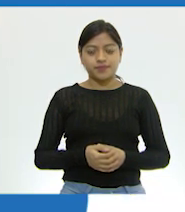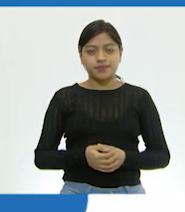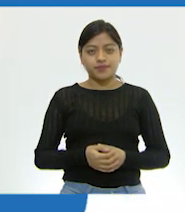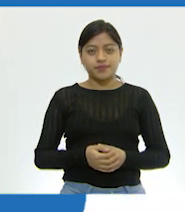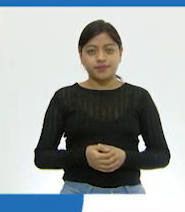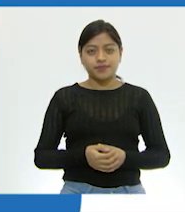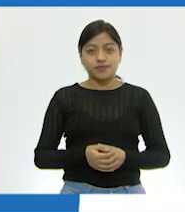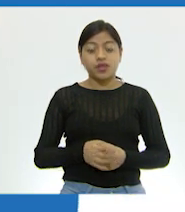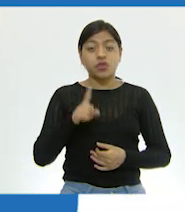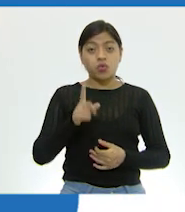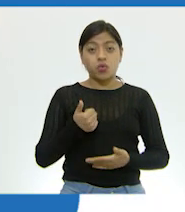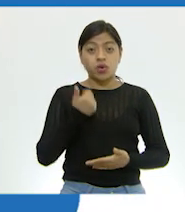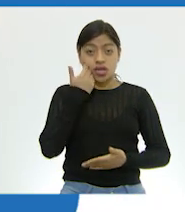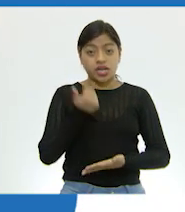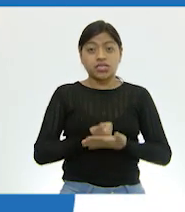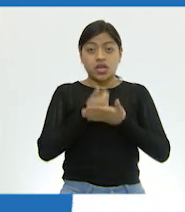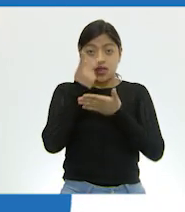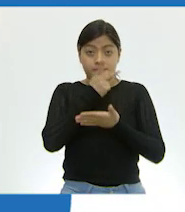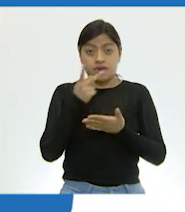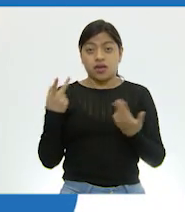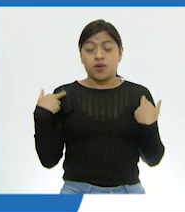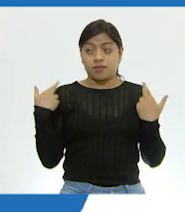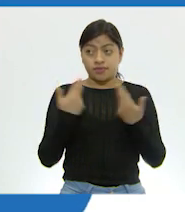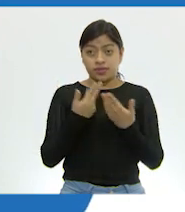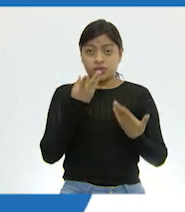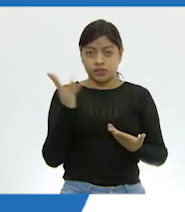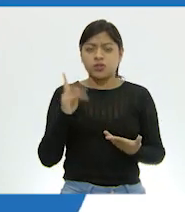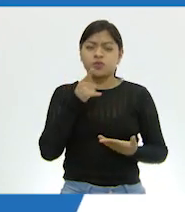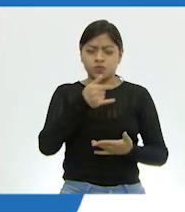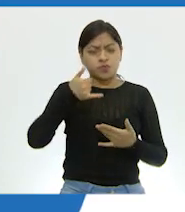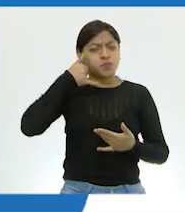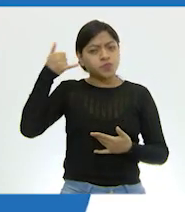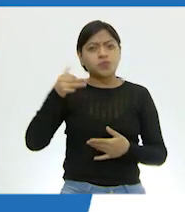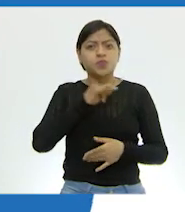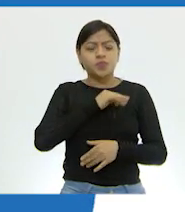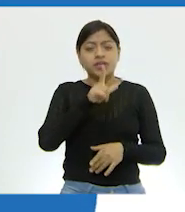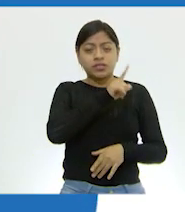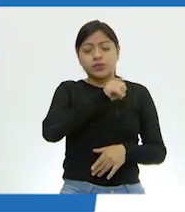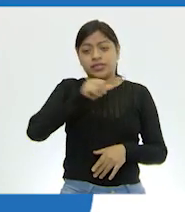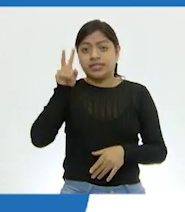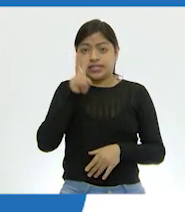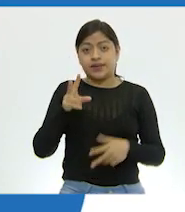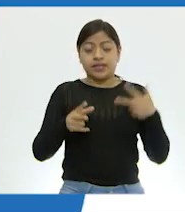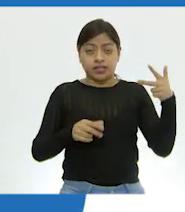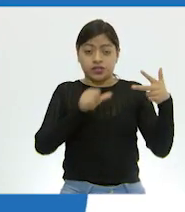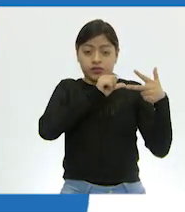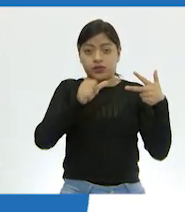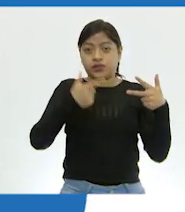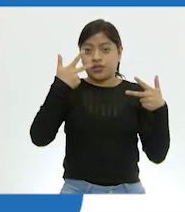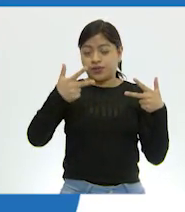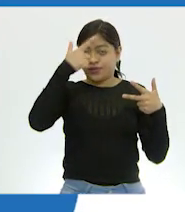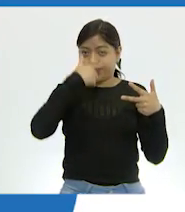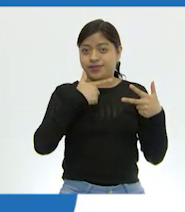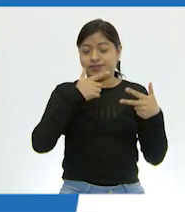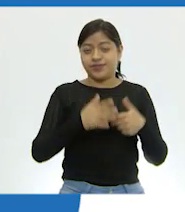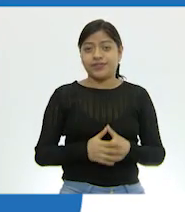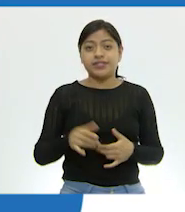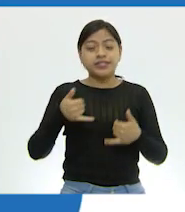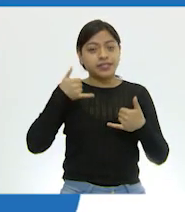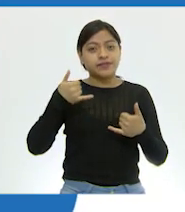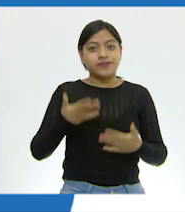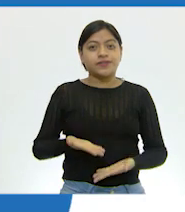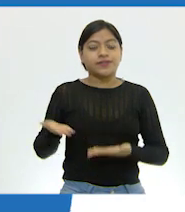Para solicitar apoyo pedagógico, comunícate con maestras y maestros de lunes a viernes de 8 a 20 horas al